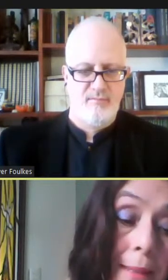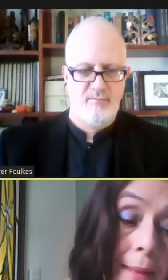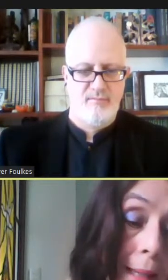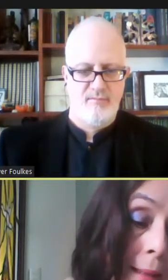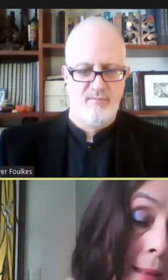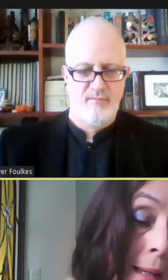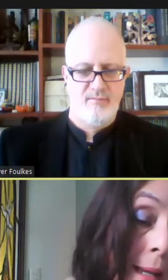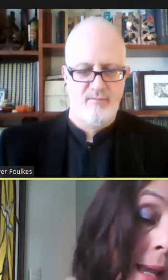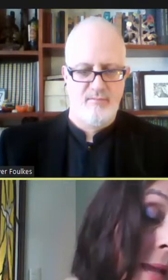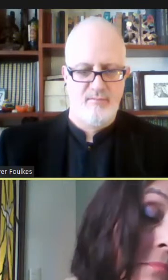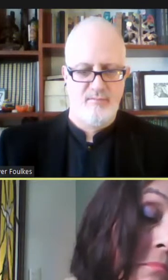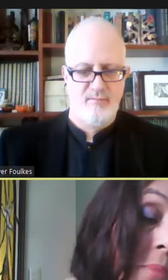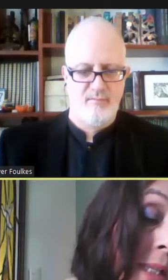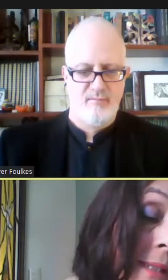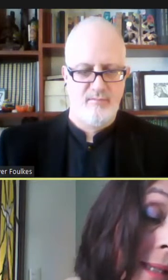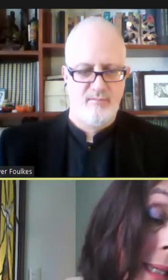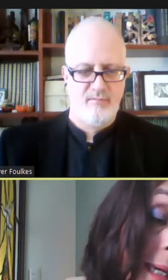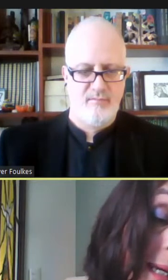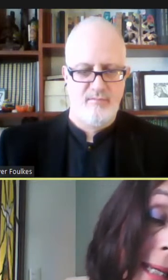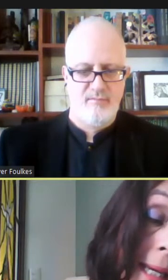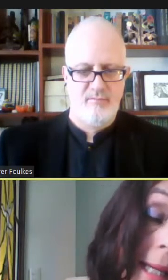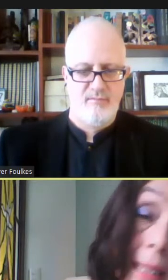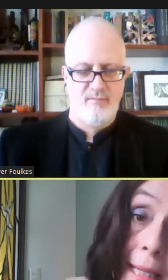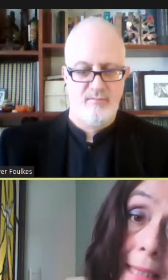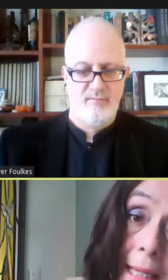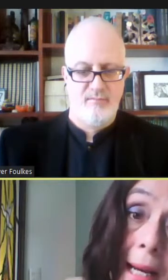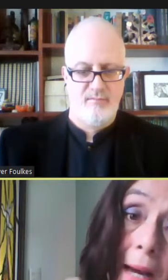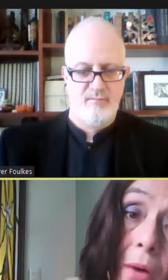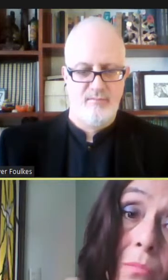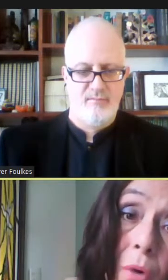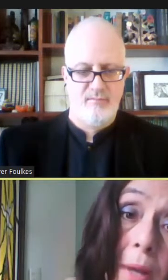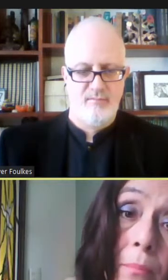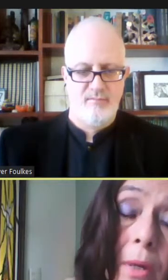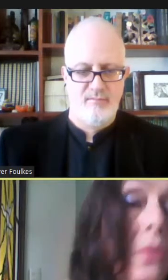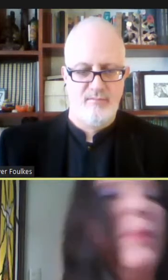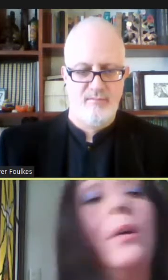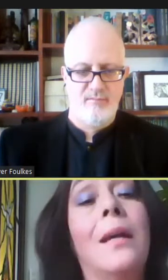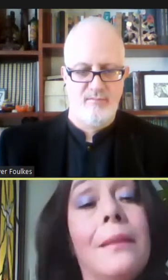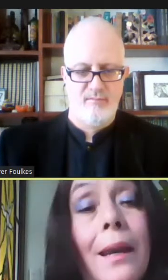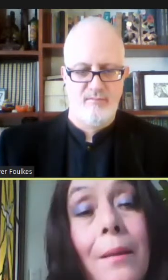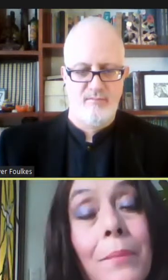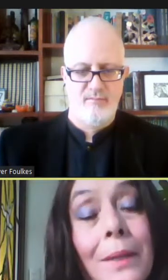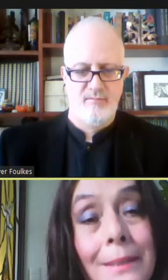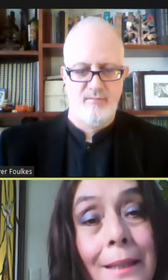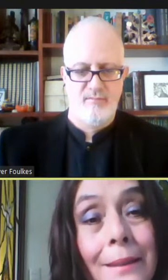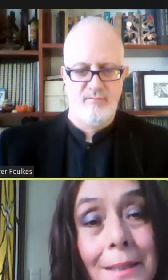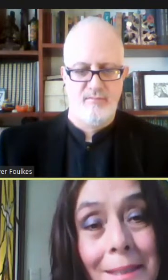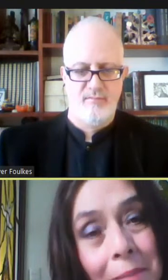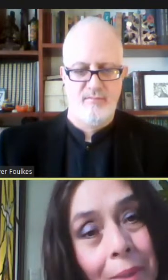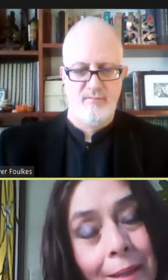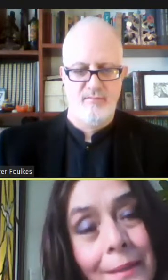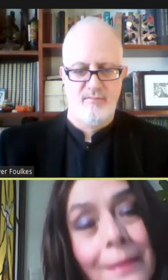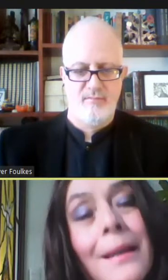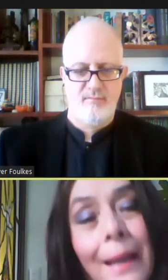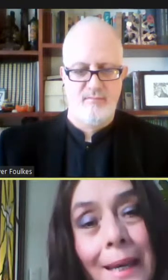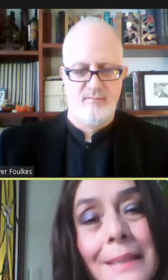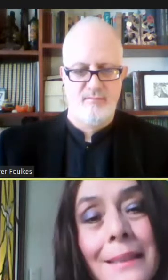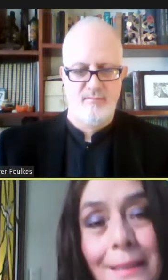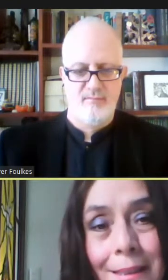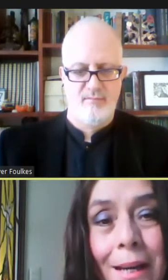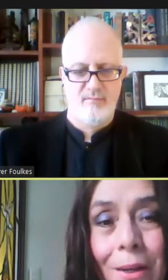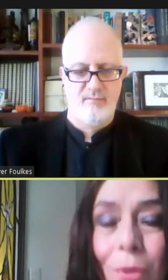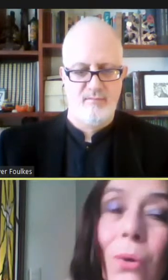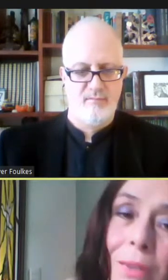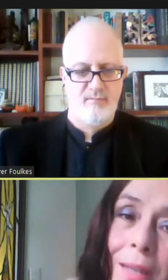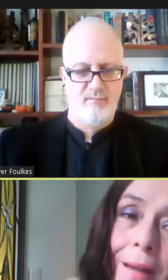discapacidad y que quieran llegar a un buen puerto, tengan presente siempre que